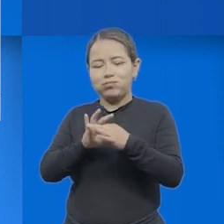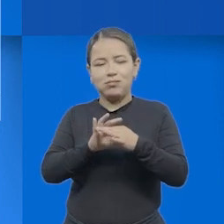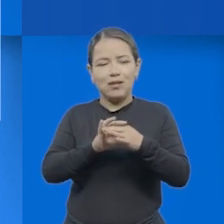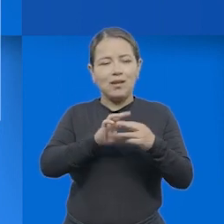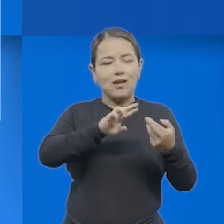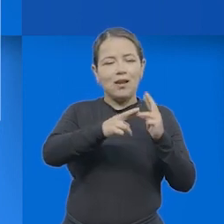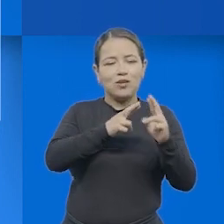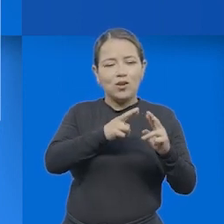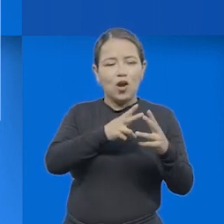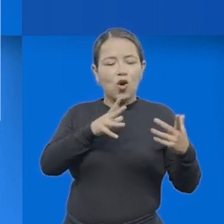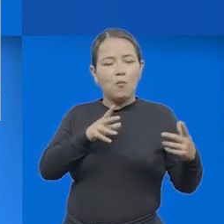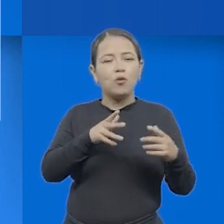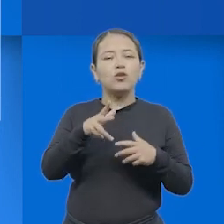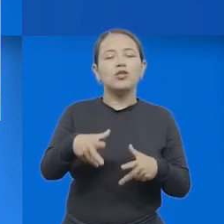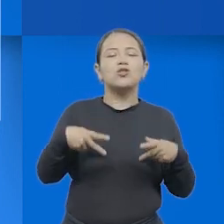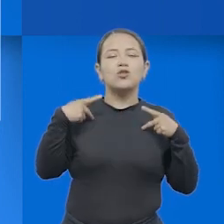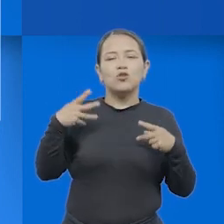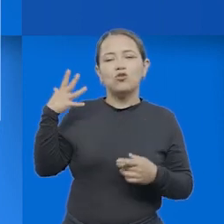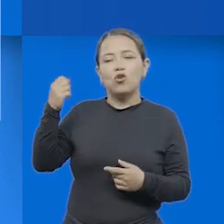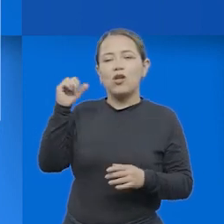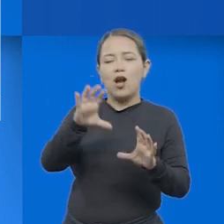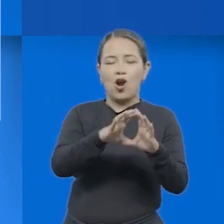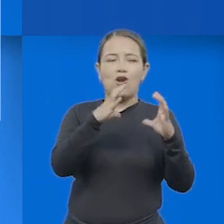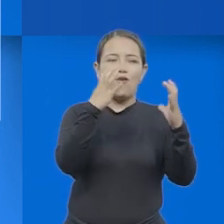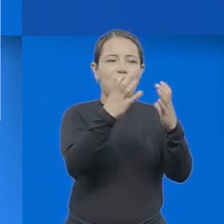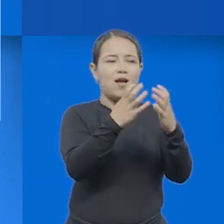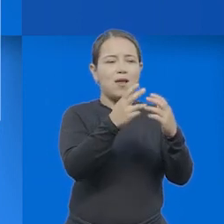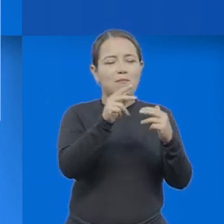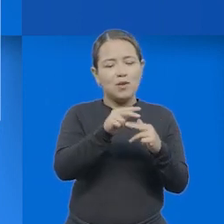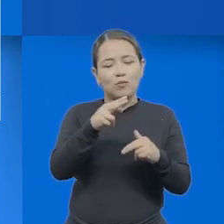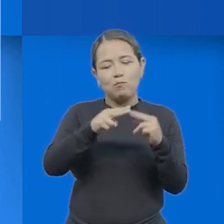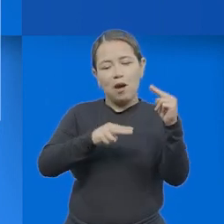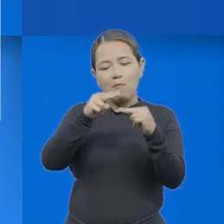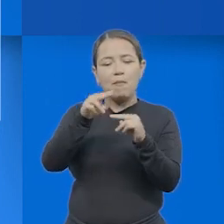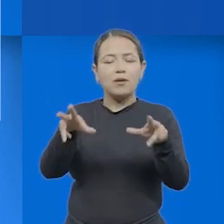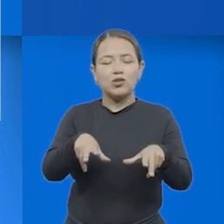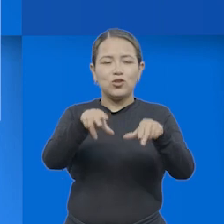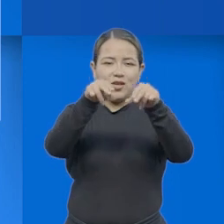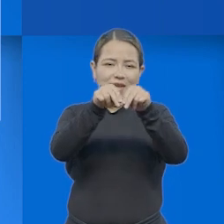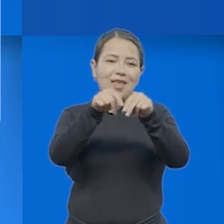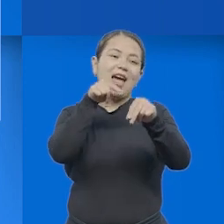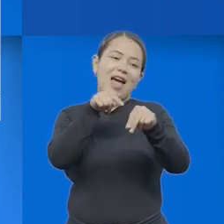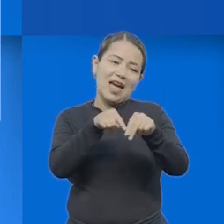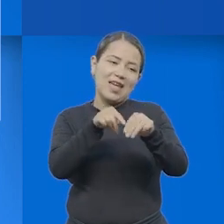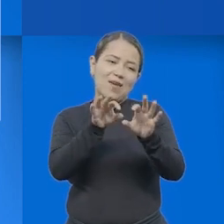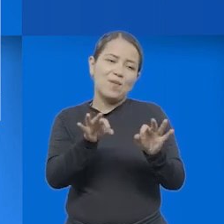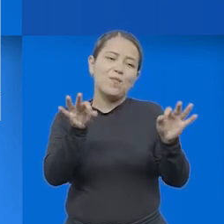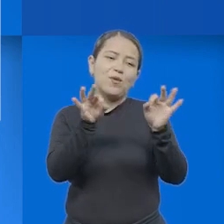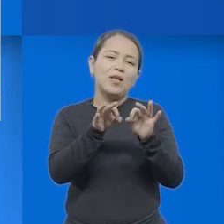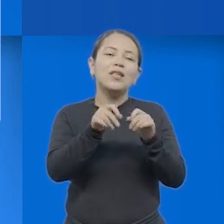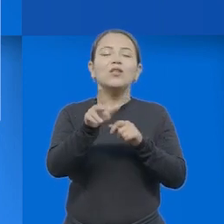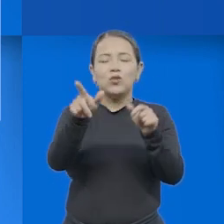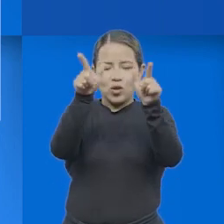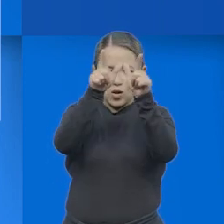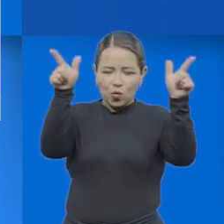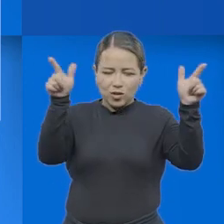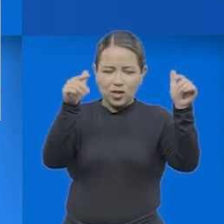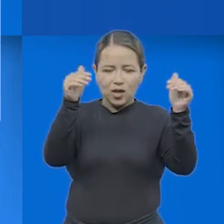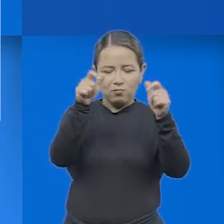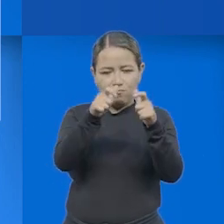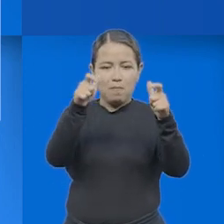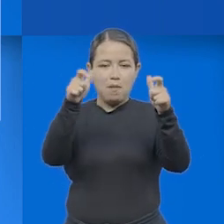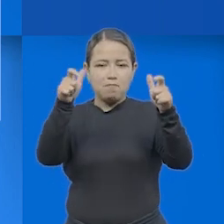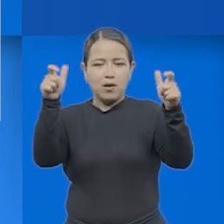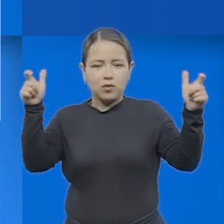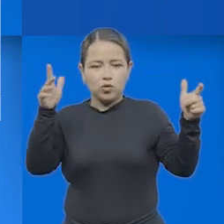y que vamos construyendo como sociedad. Es así que en la riqueza que hallamos de la competencia lingüística, la